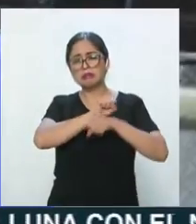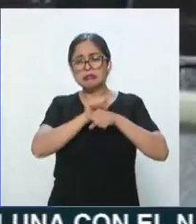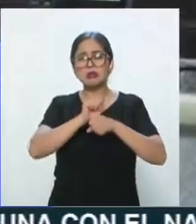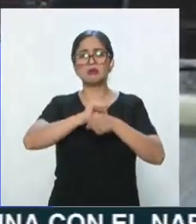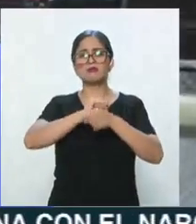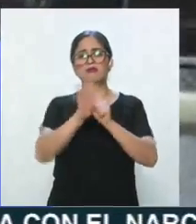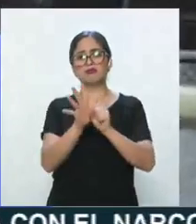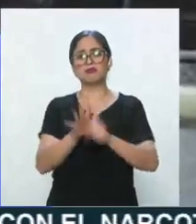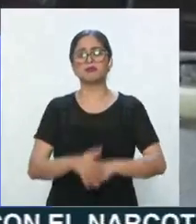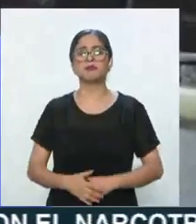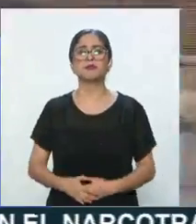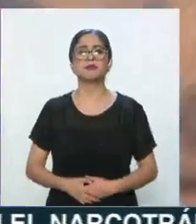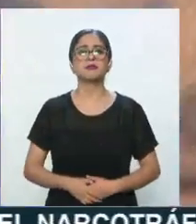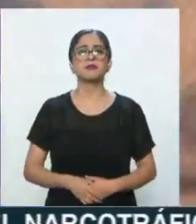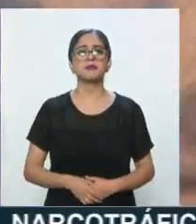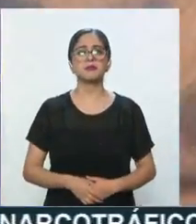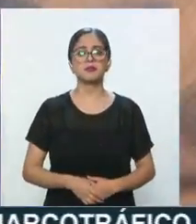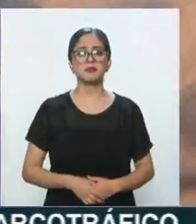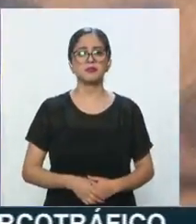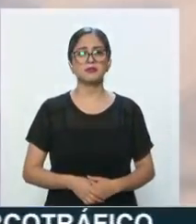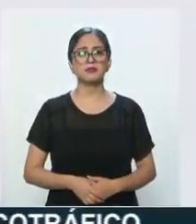Pinto, 21 Noticias.